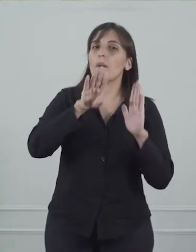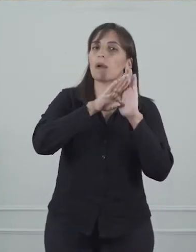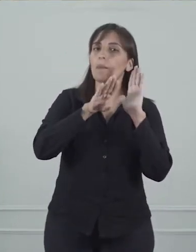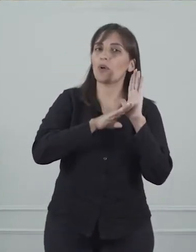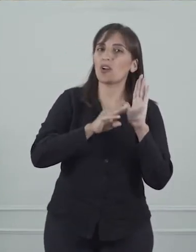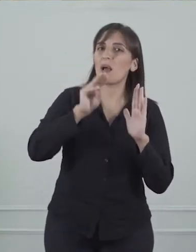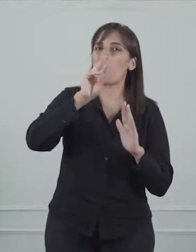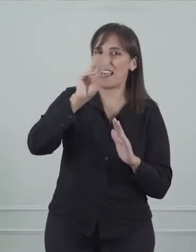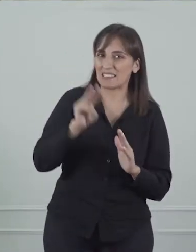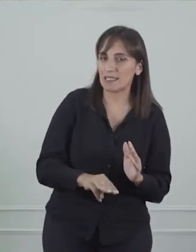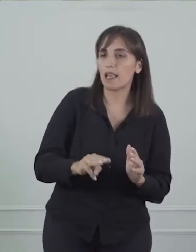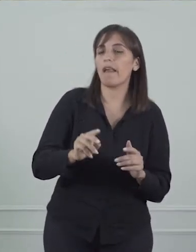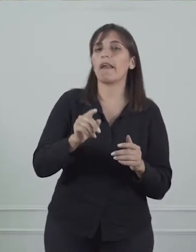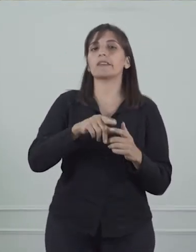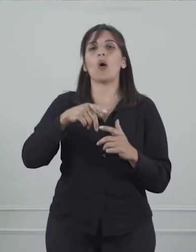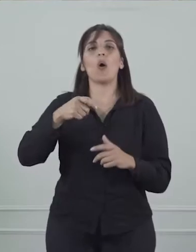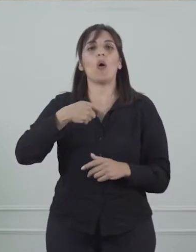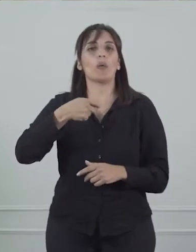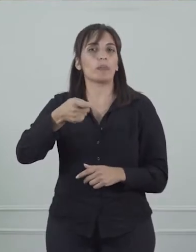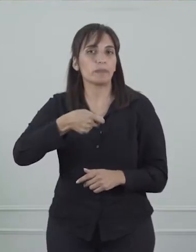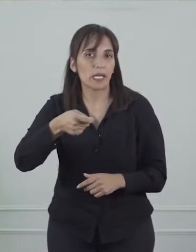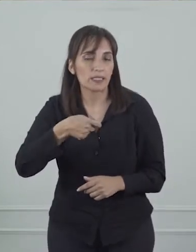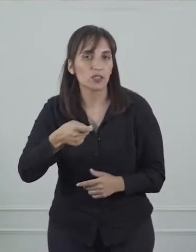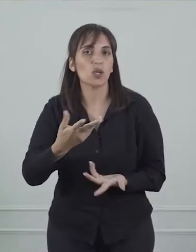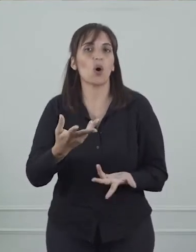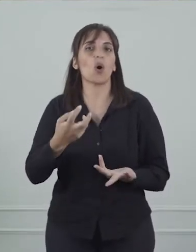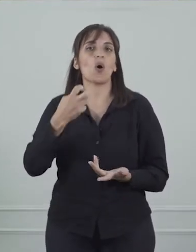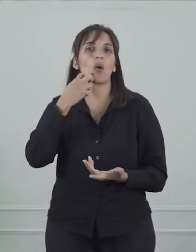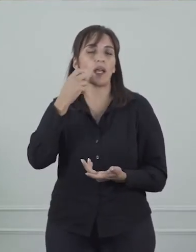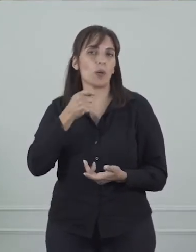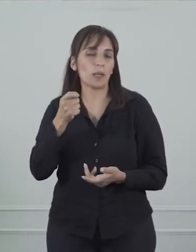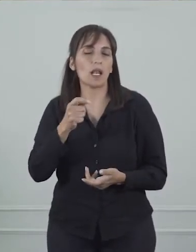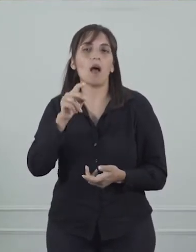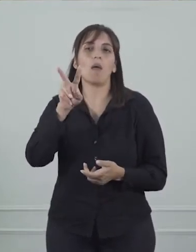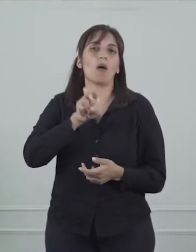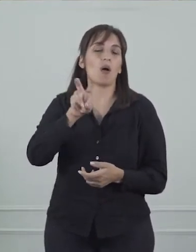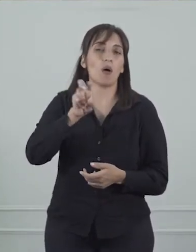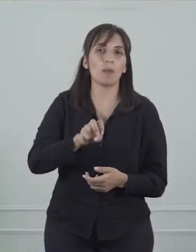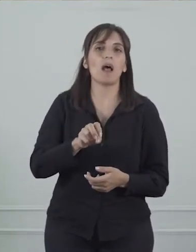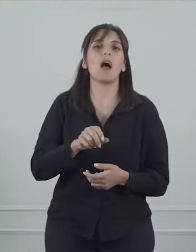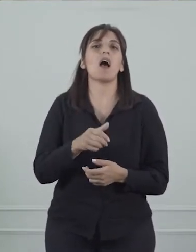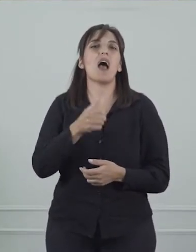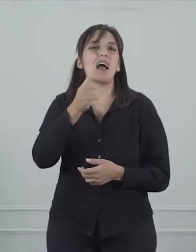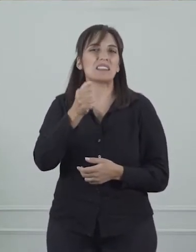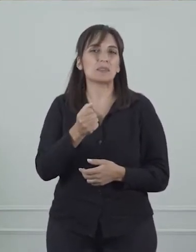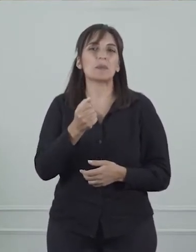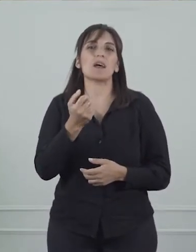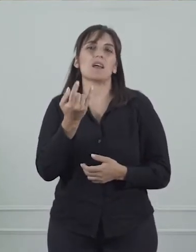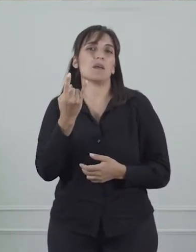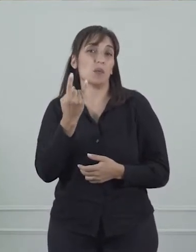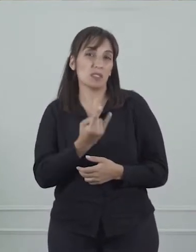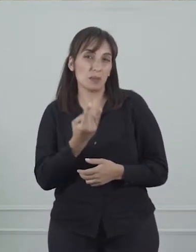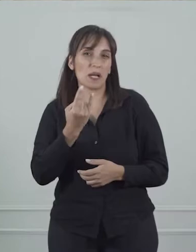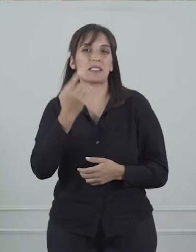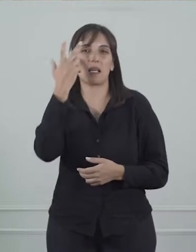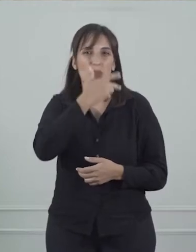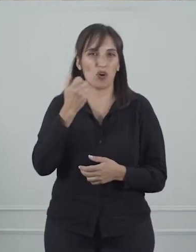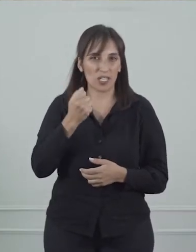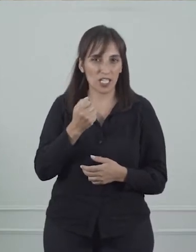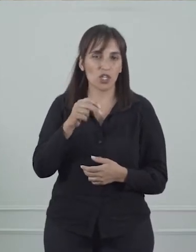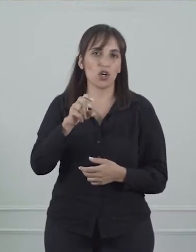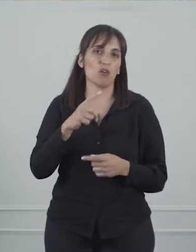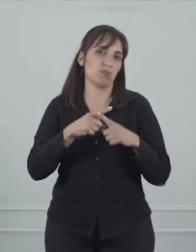pensiones, asignaciones universales por hijo, asignaciones por embarazo correspondiente al mes de marzo.